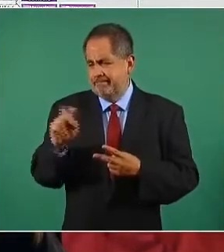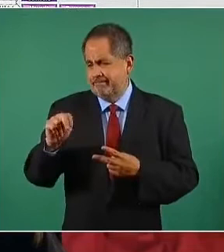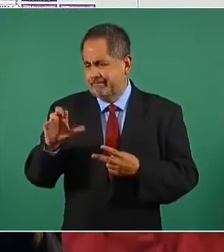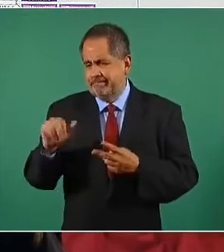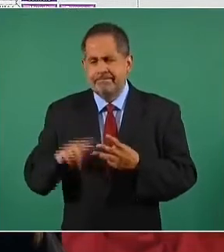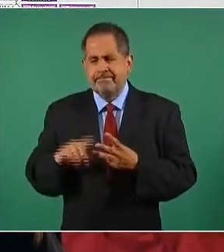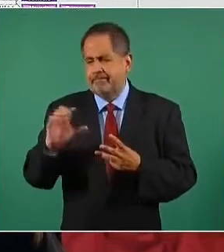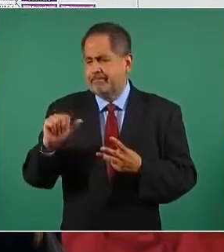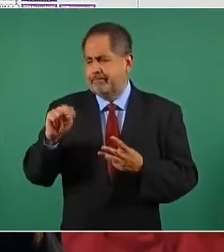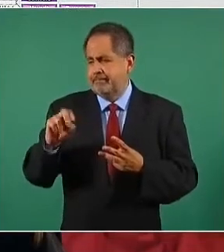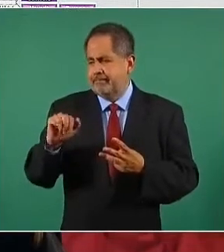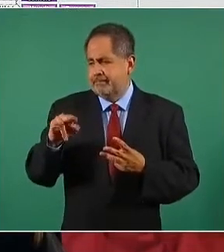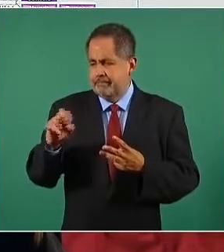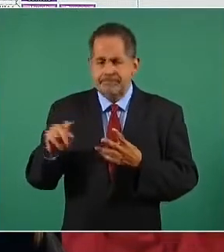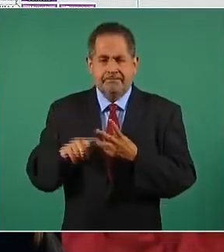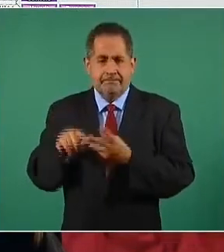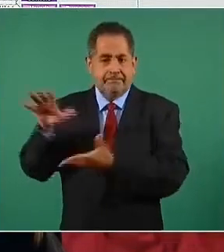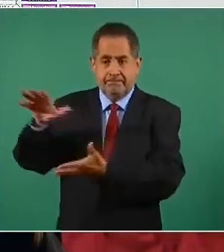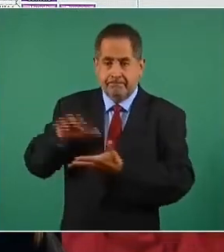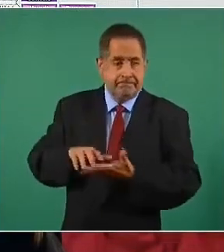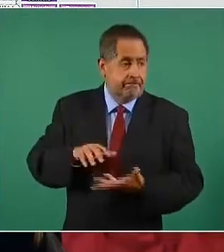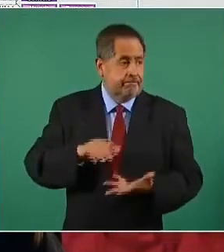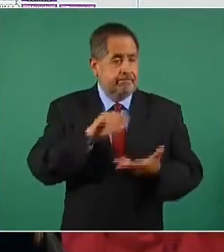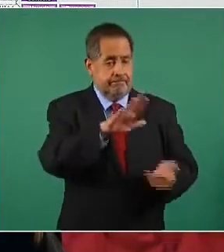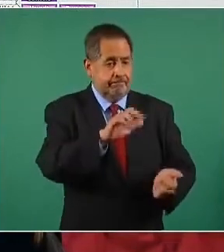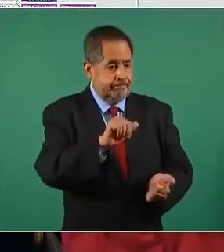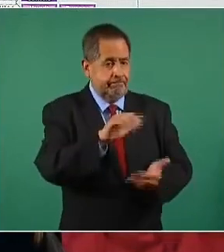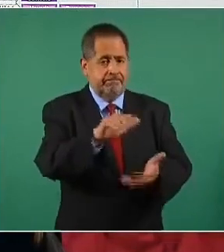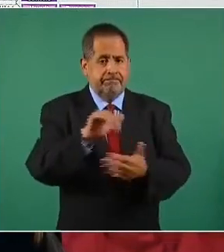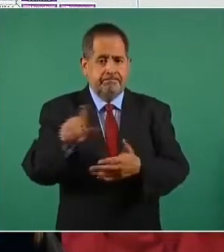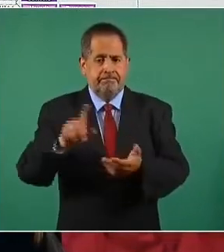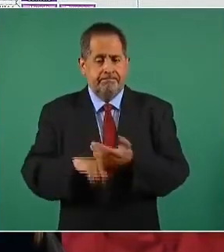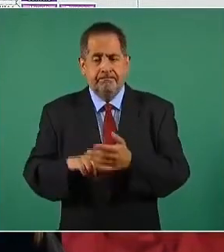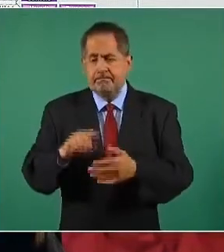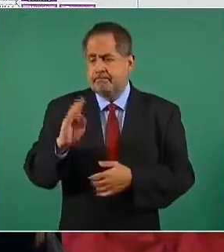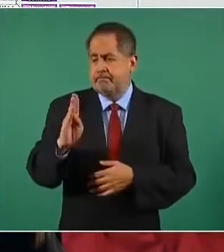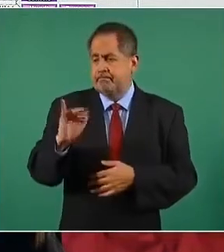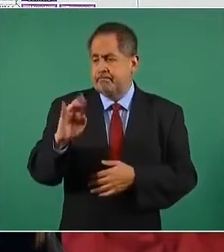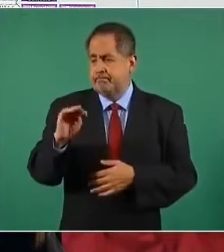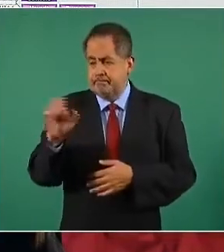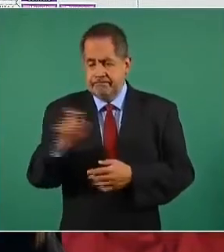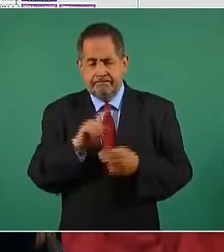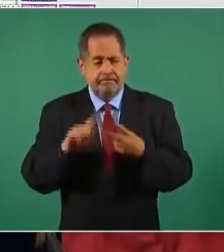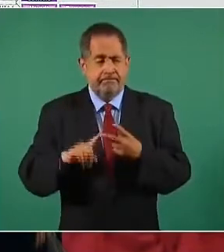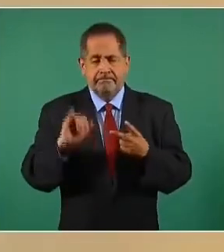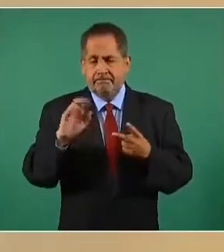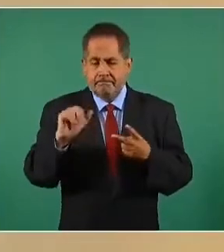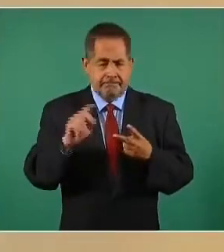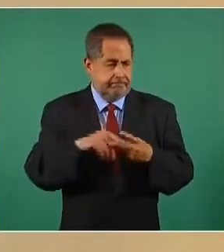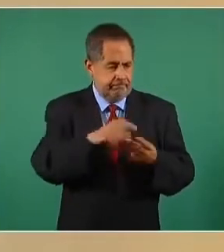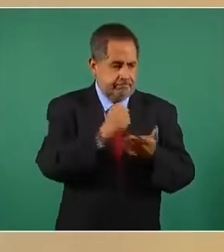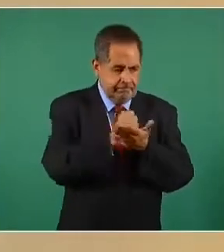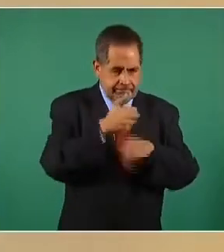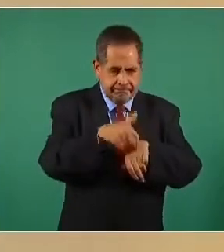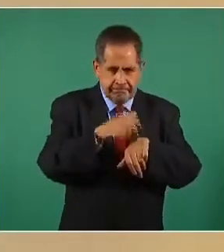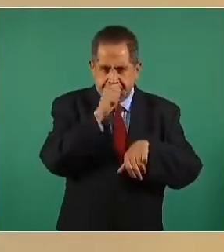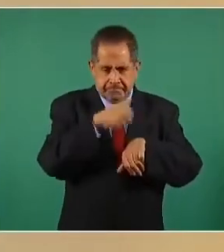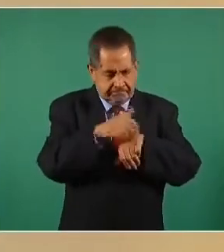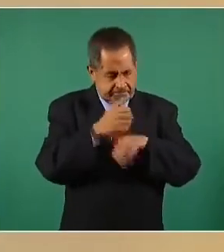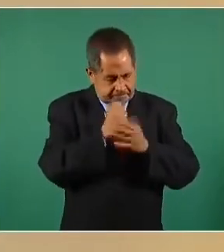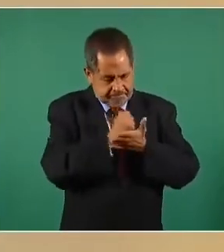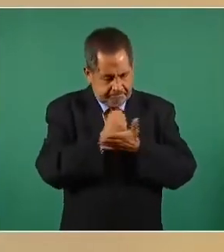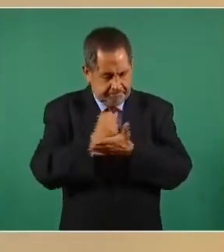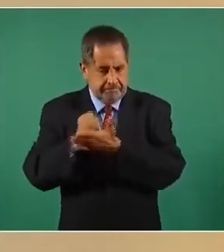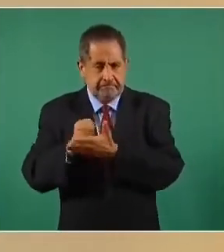CanSino. Estas fueron trasladadas a INCAN y a Virmex para su lotificación y se